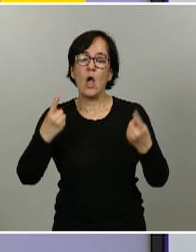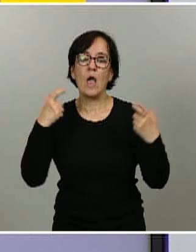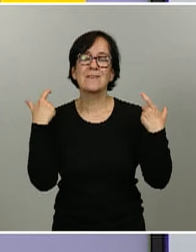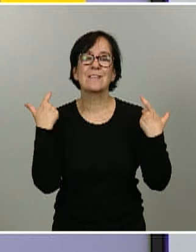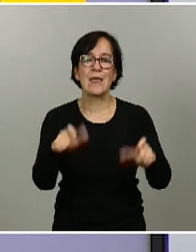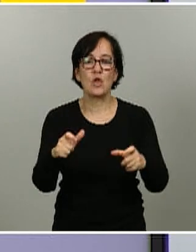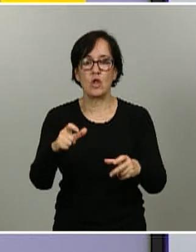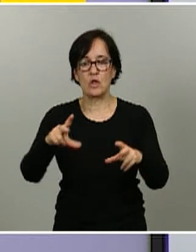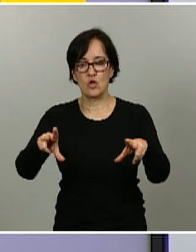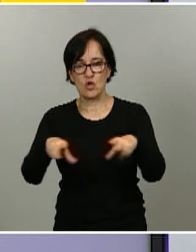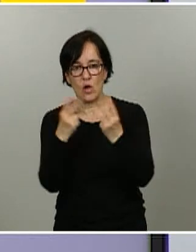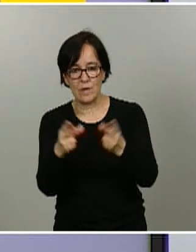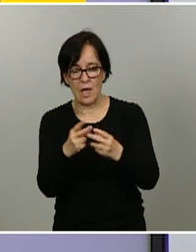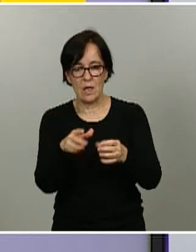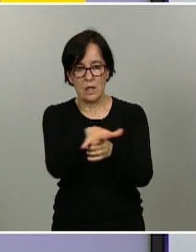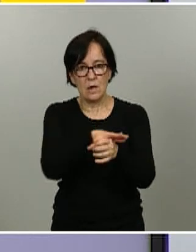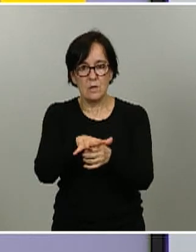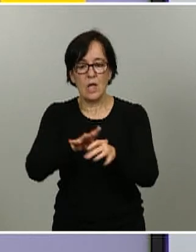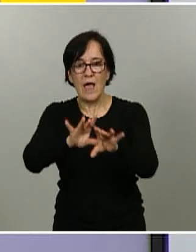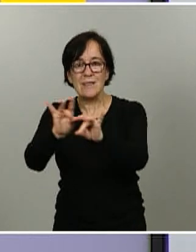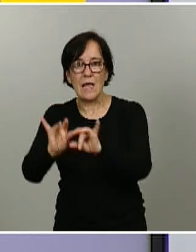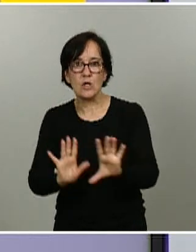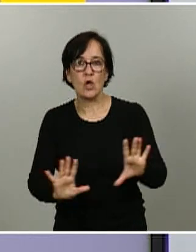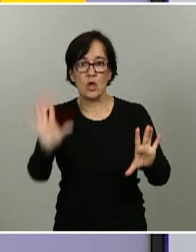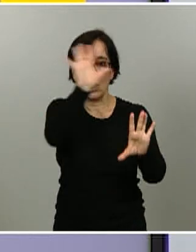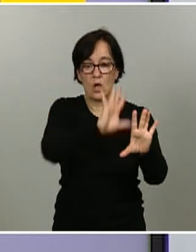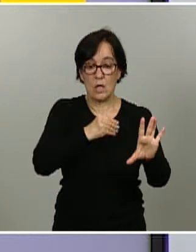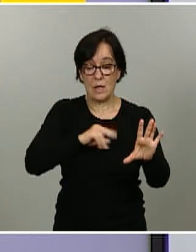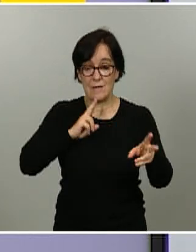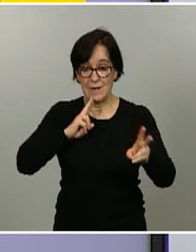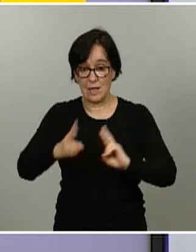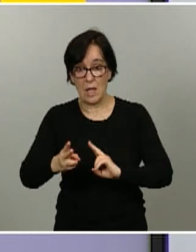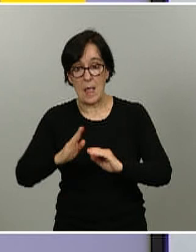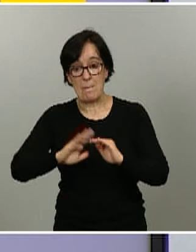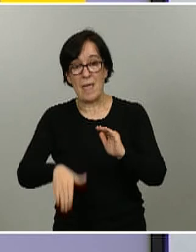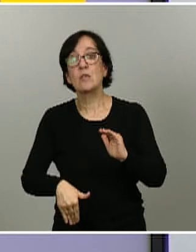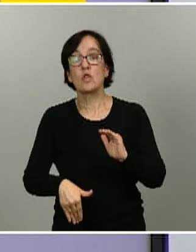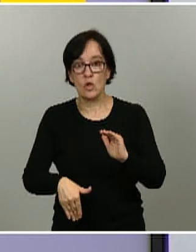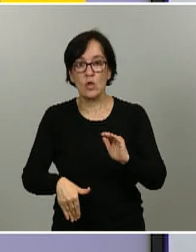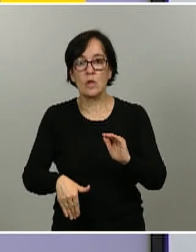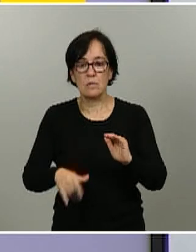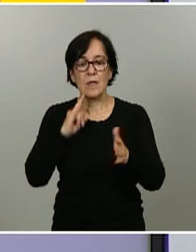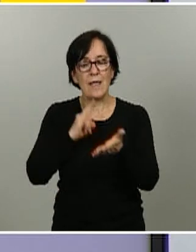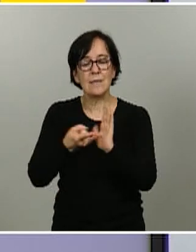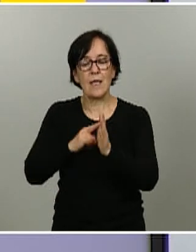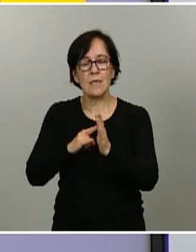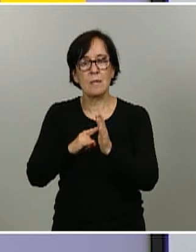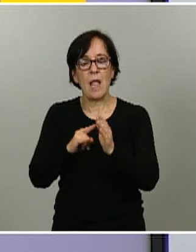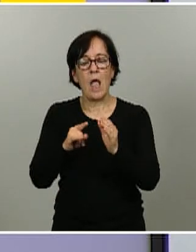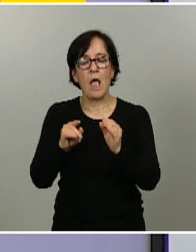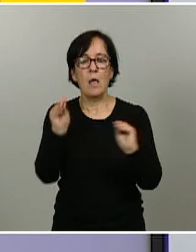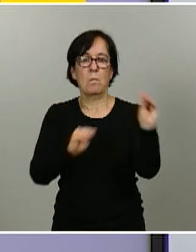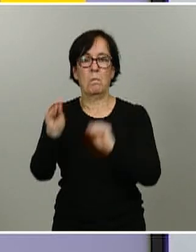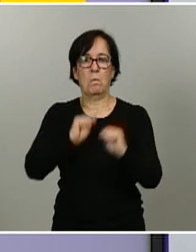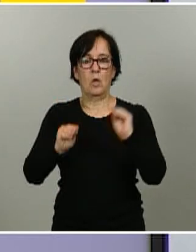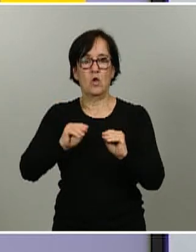determinados territorios geográficos donde la respuesta ha sido menor hay técnicas para corregir este tipo de no respuesta